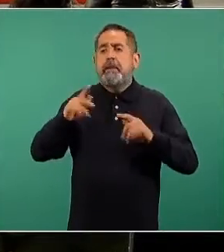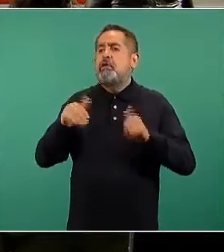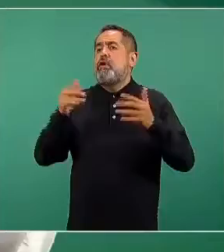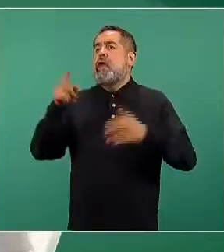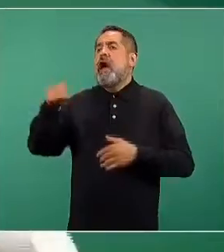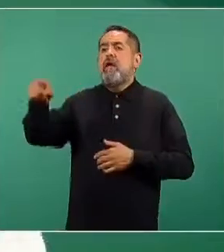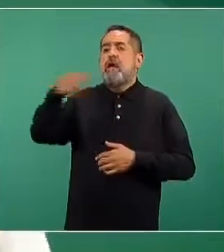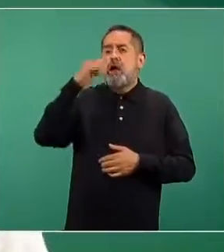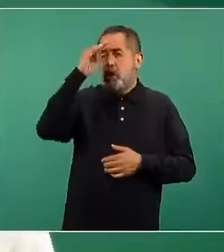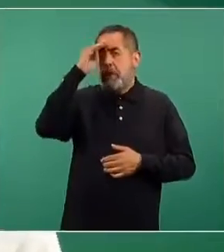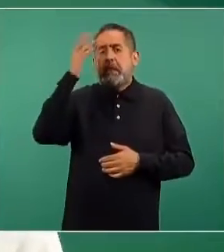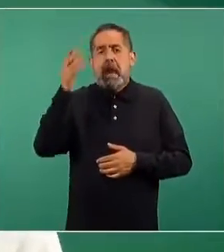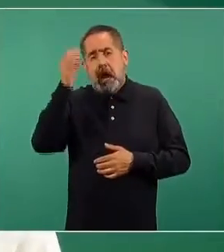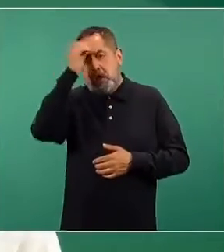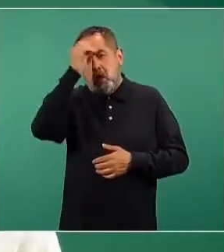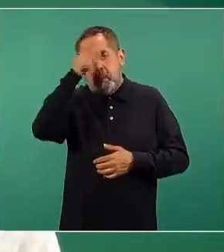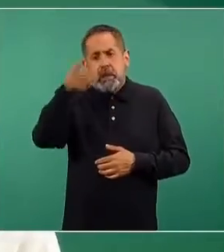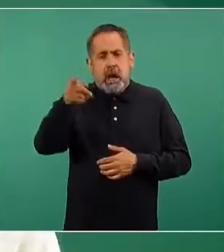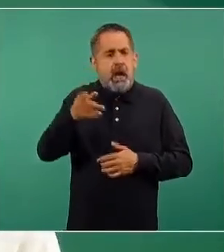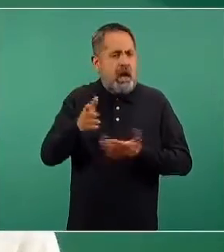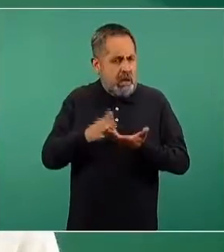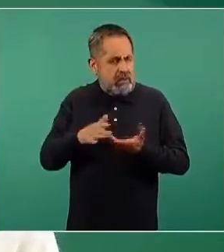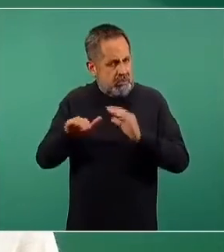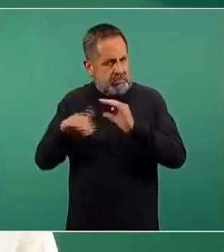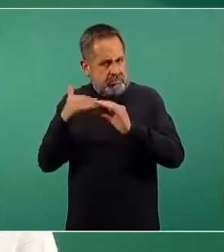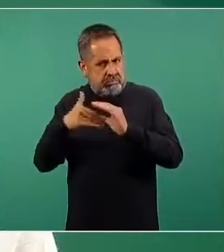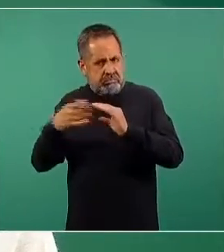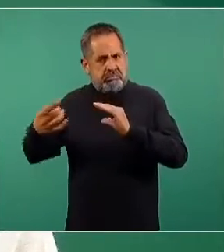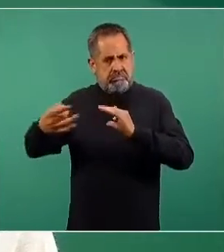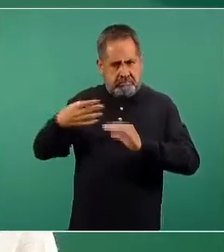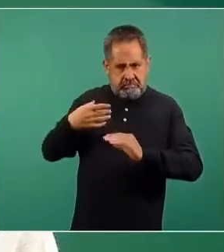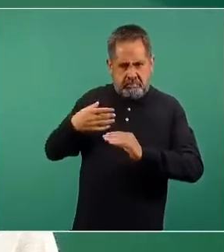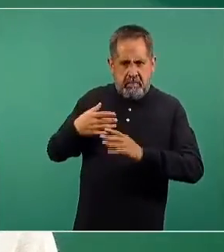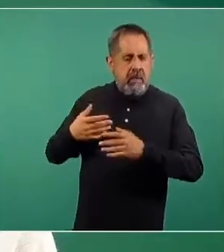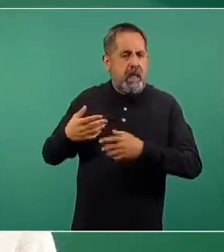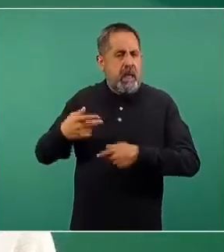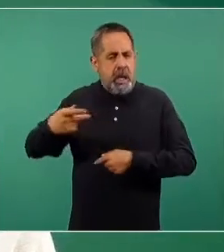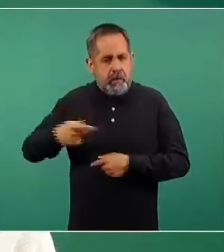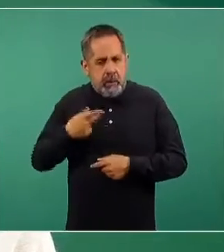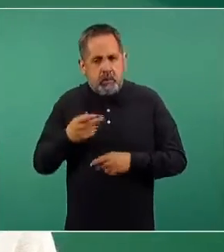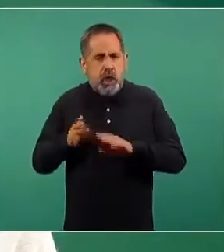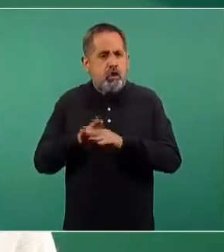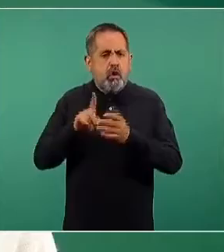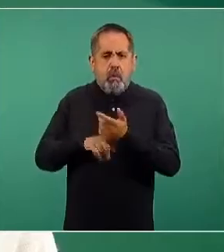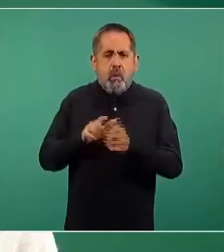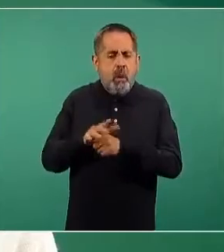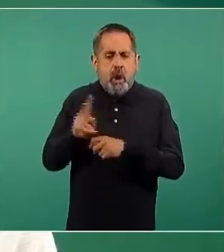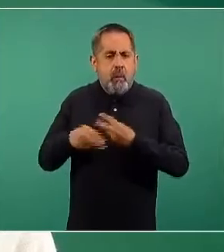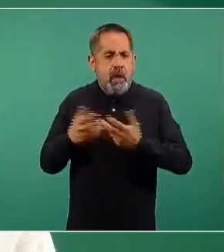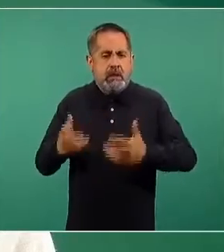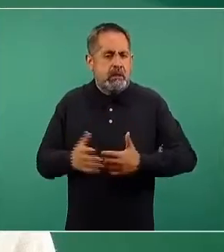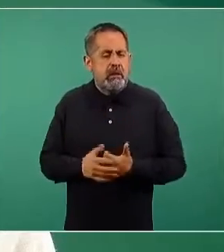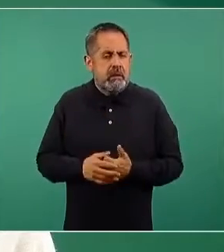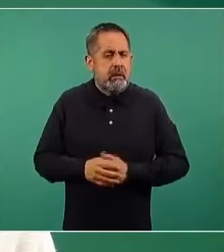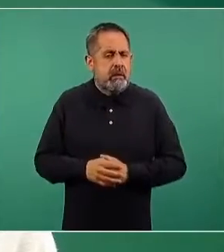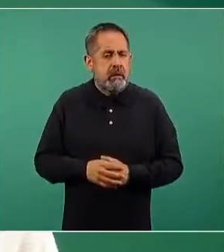directamente, escucharle a usted. Le invitamos a externar, desde luego, preguntas que pudiera usted tener, que